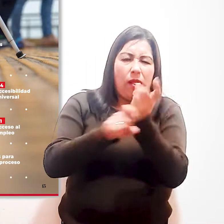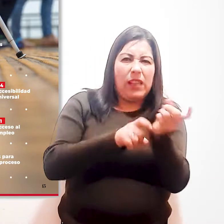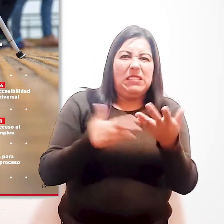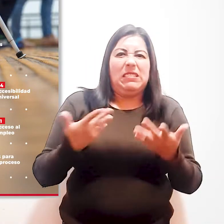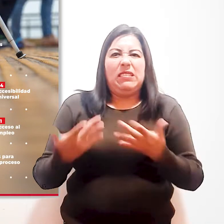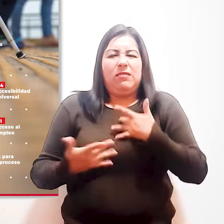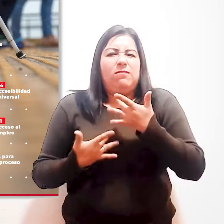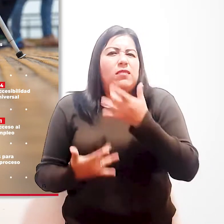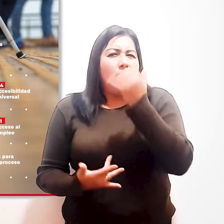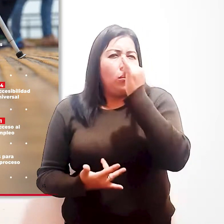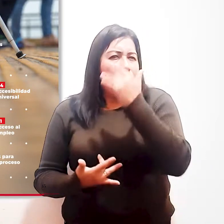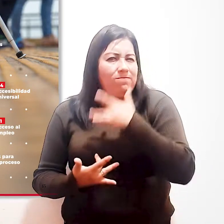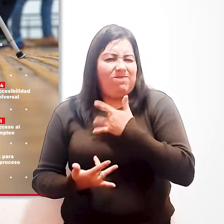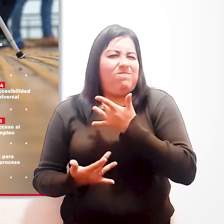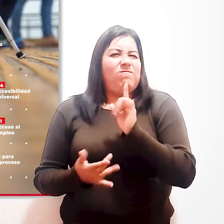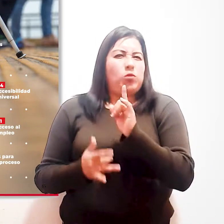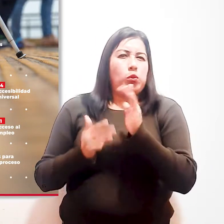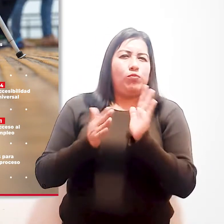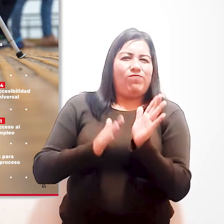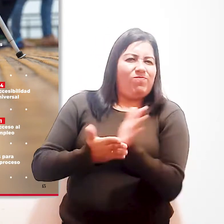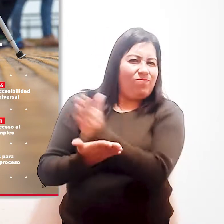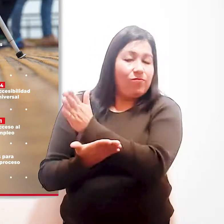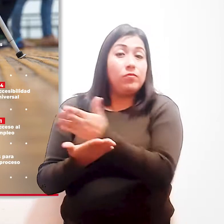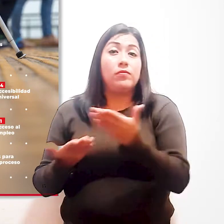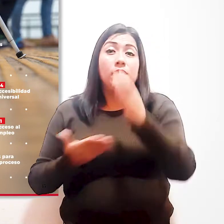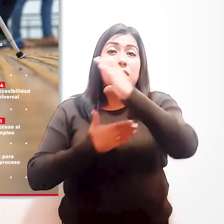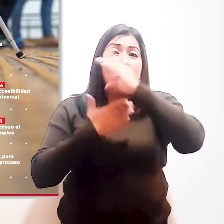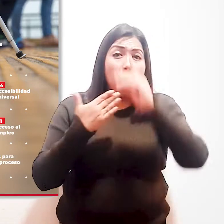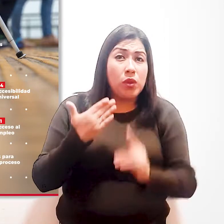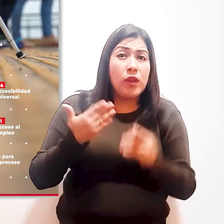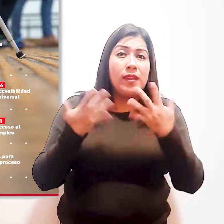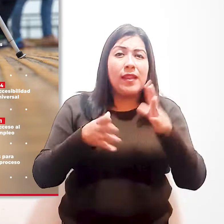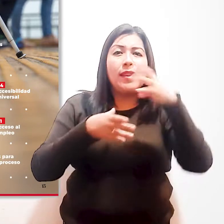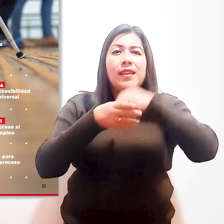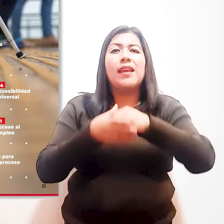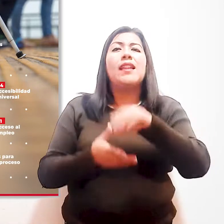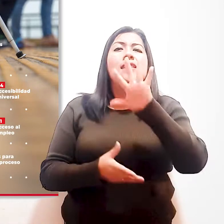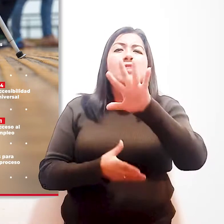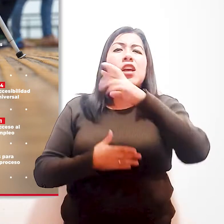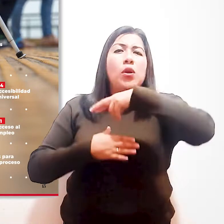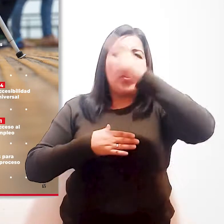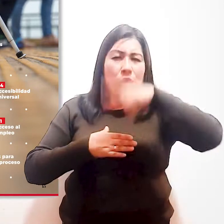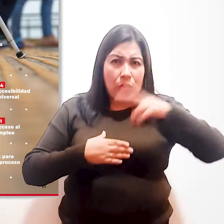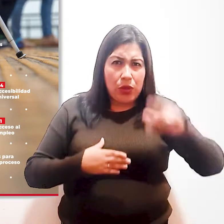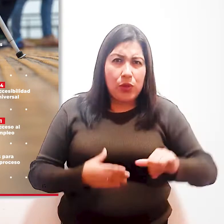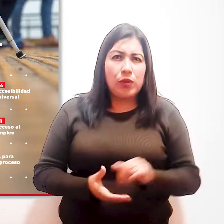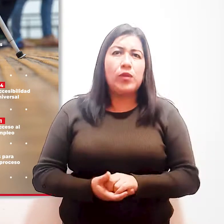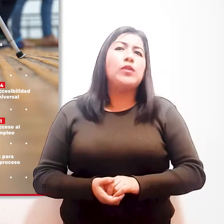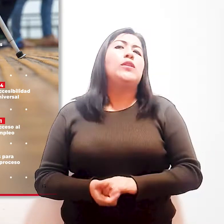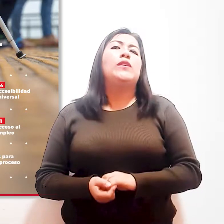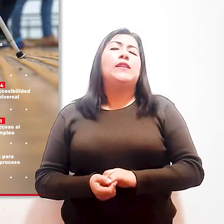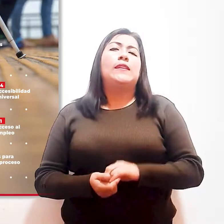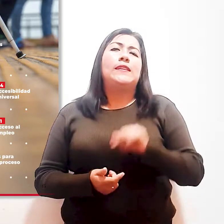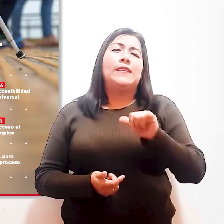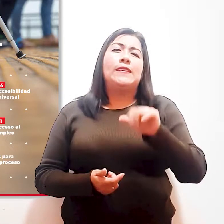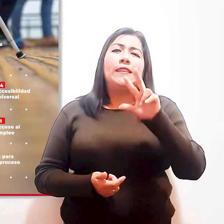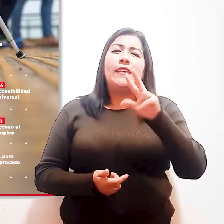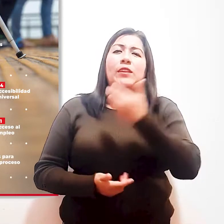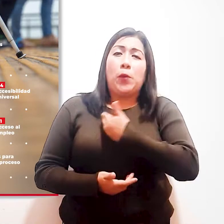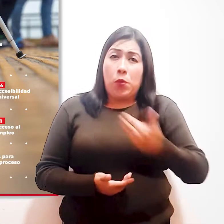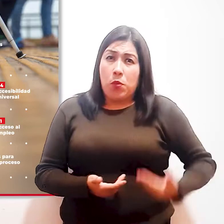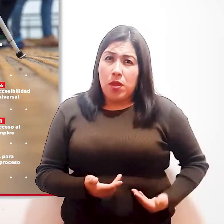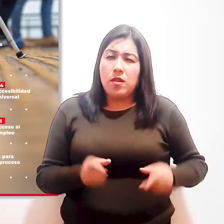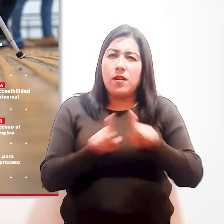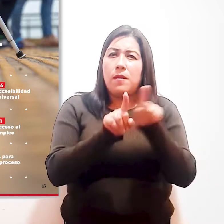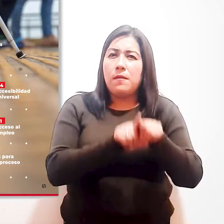Durante el último año, el CONADIS ha realizado fiscalizaciones en las 25 regiones y en los 3 niveles de gobierno, así como a entidades